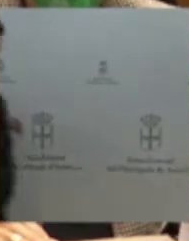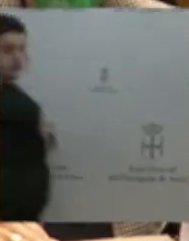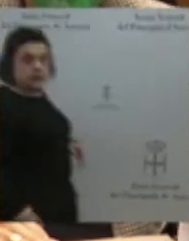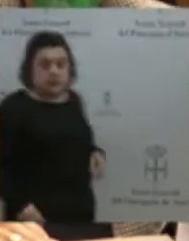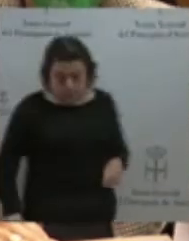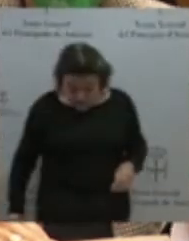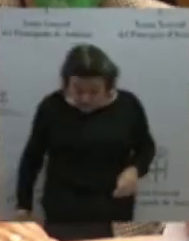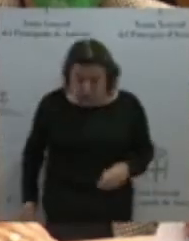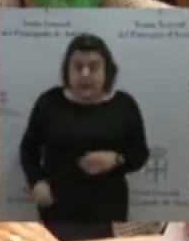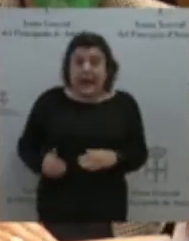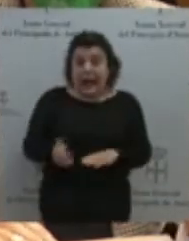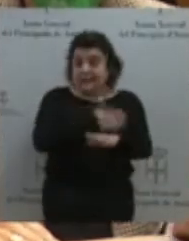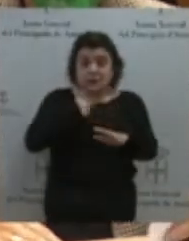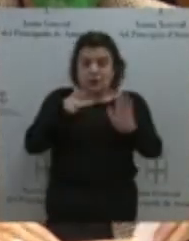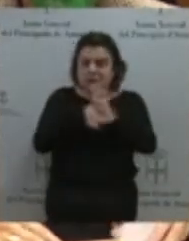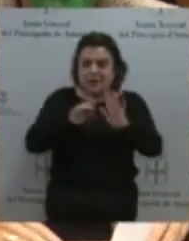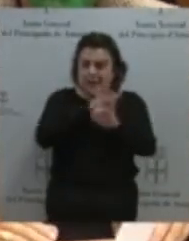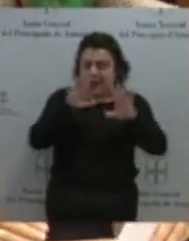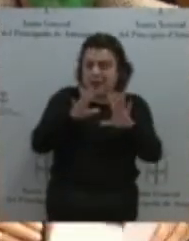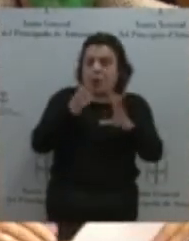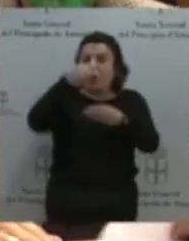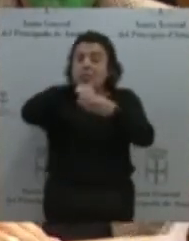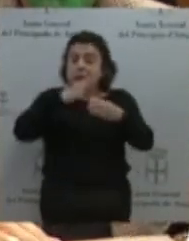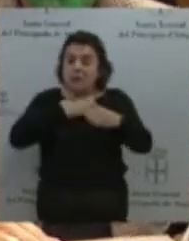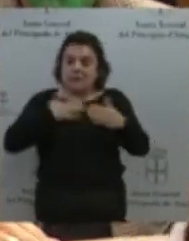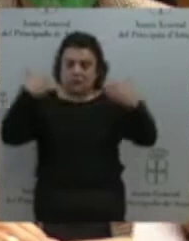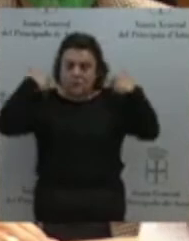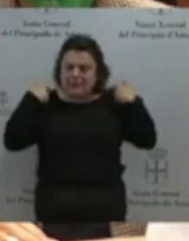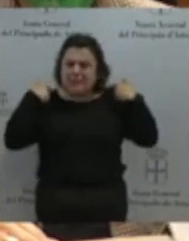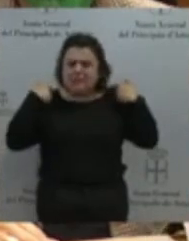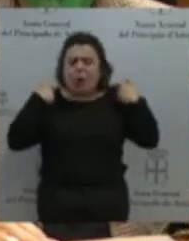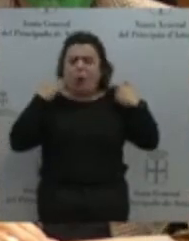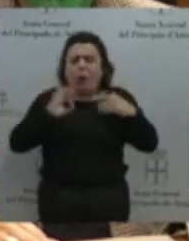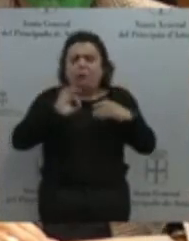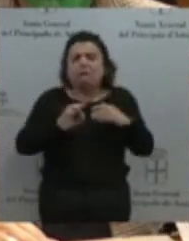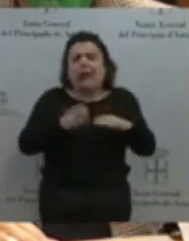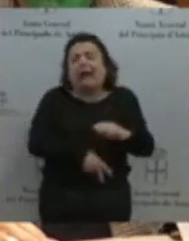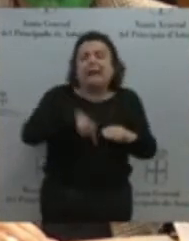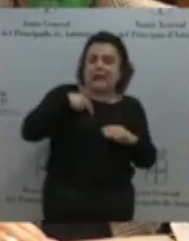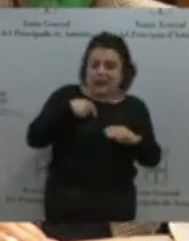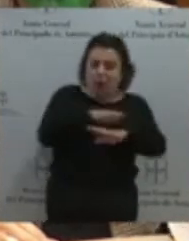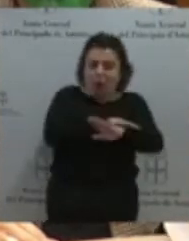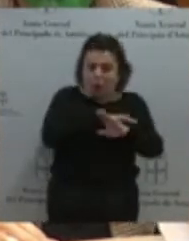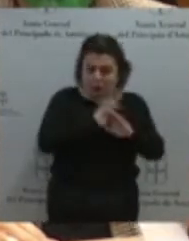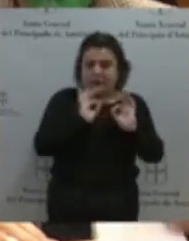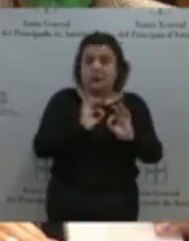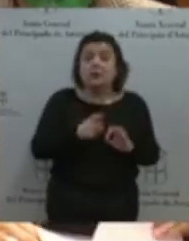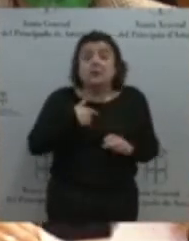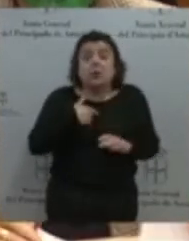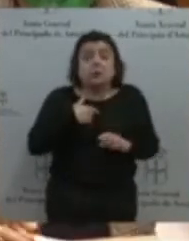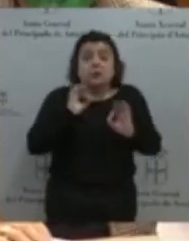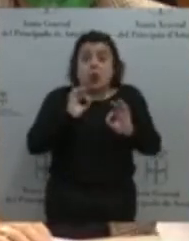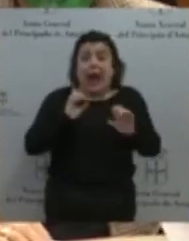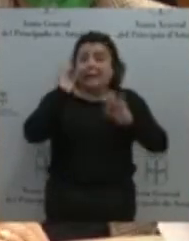en el ámbito del gobierno. Cualquier actividad económica, que además, en este caso, tenga un perjuicio medioambiental, que tiene que ser